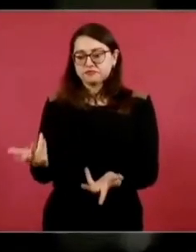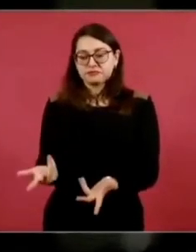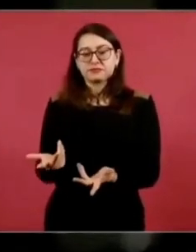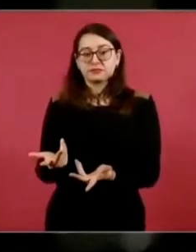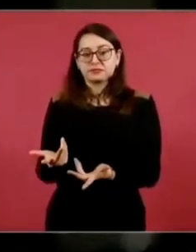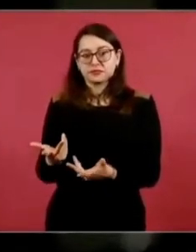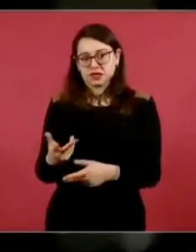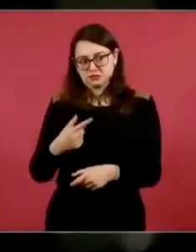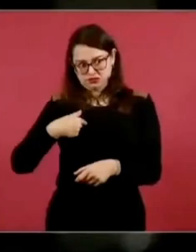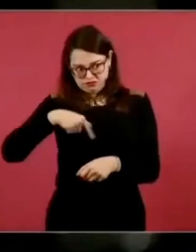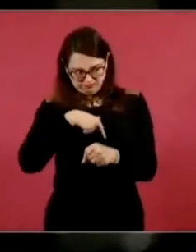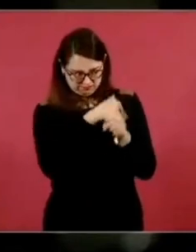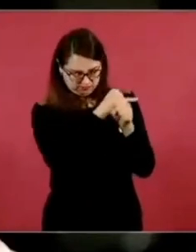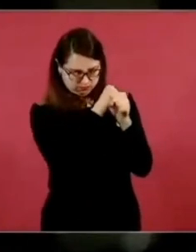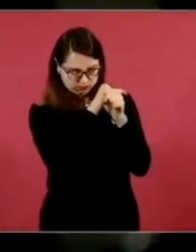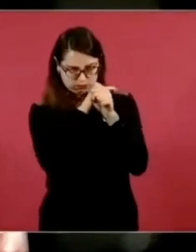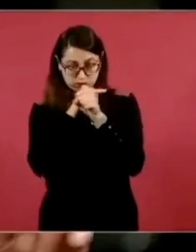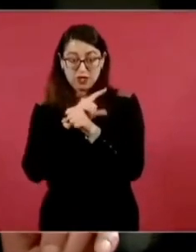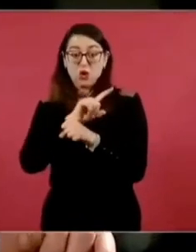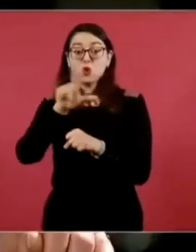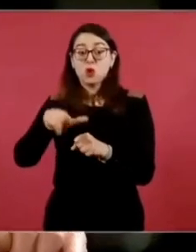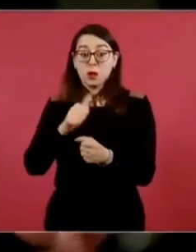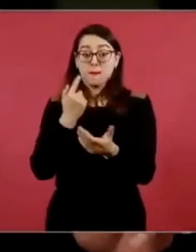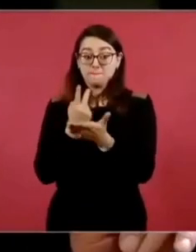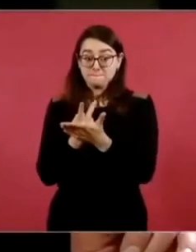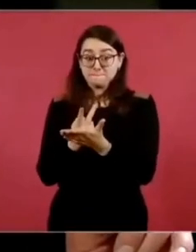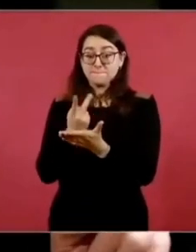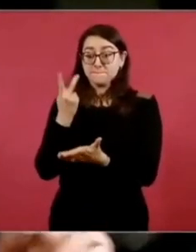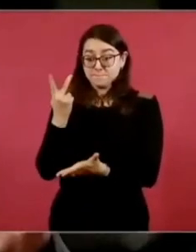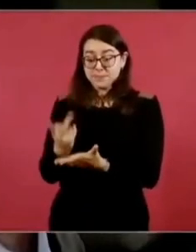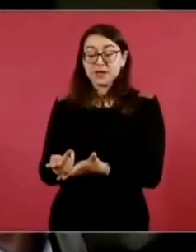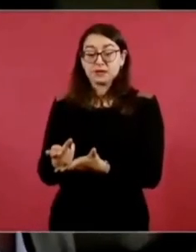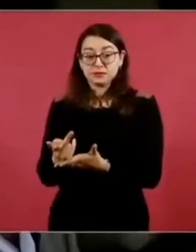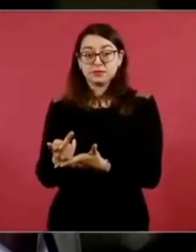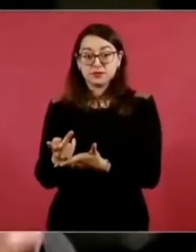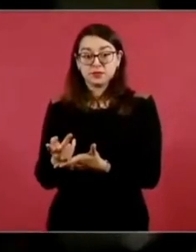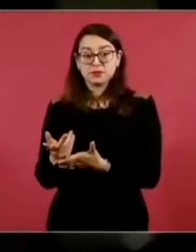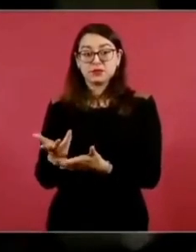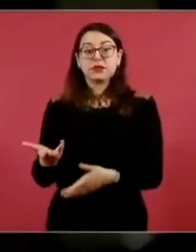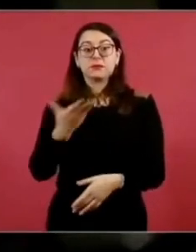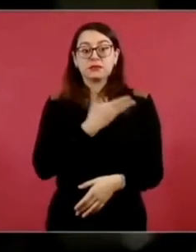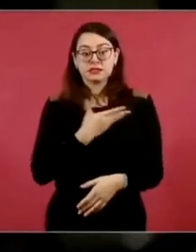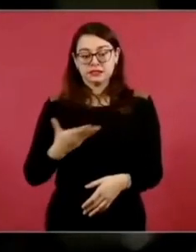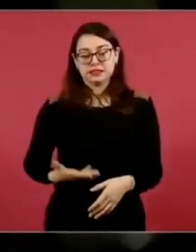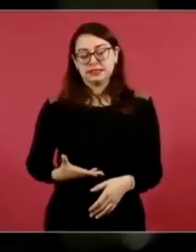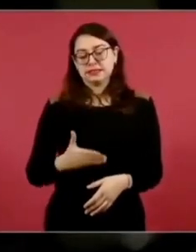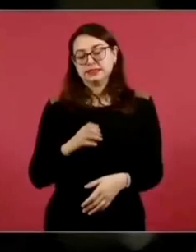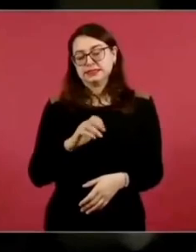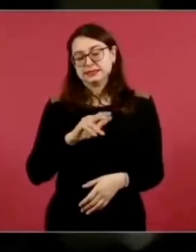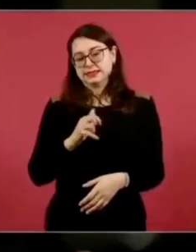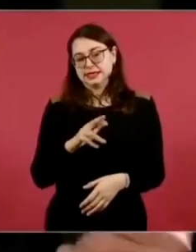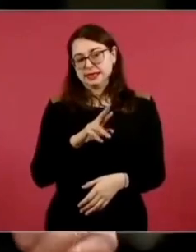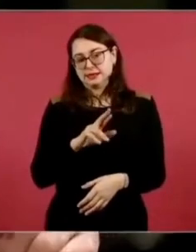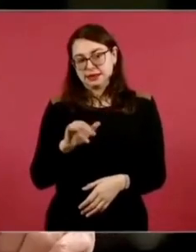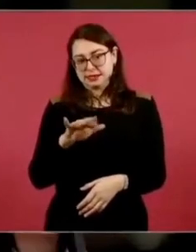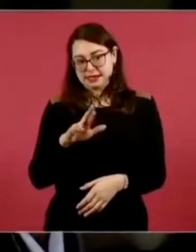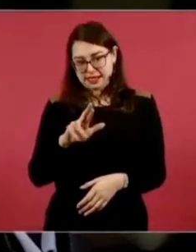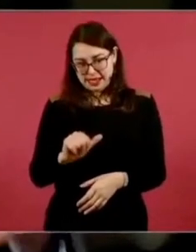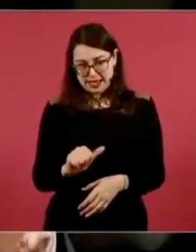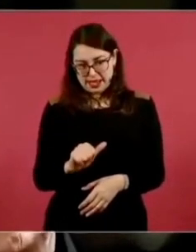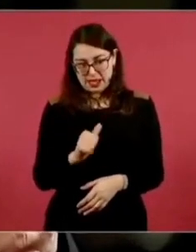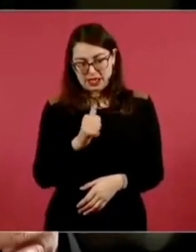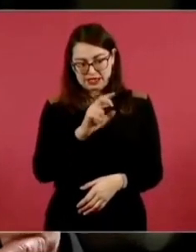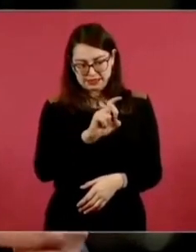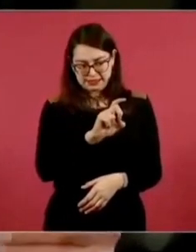Crónica. De la Ley de Méritos y Recompensas a Civiles, que había promulgado el presidente Echeverría. Que entró en transición en